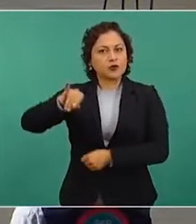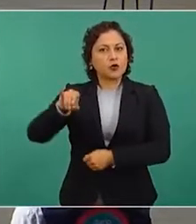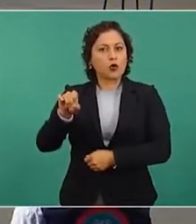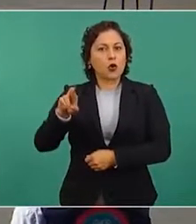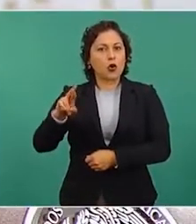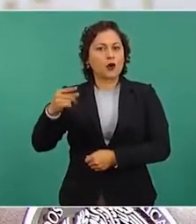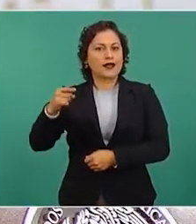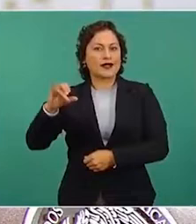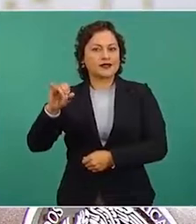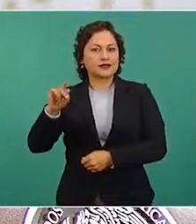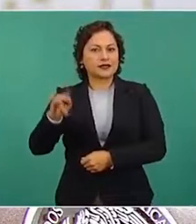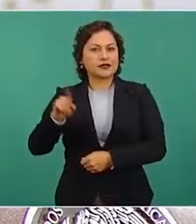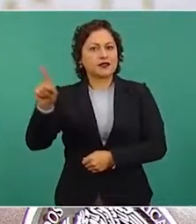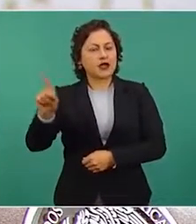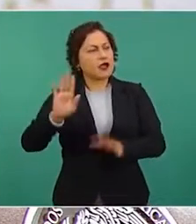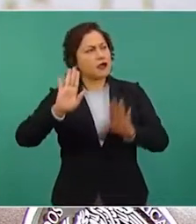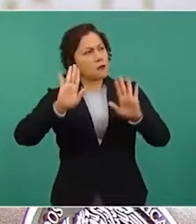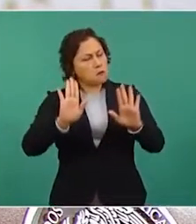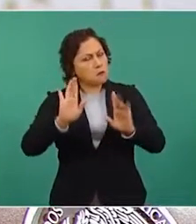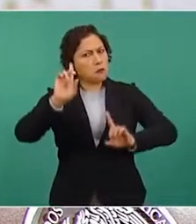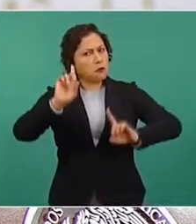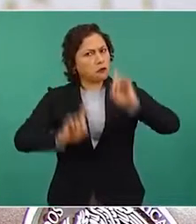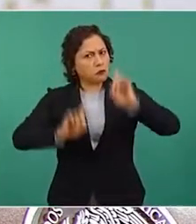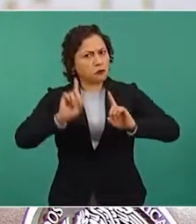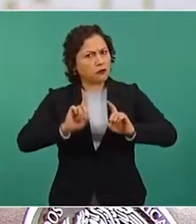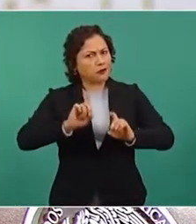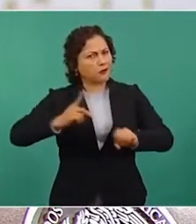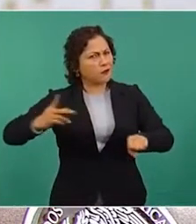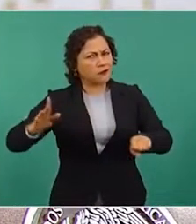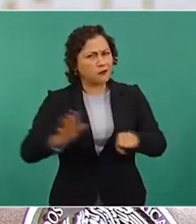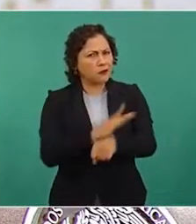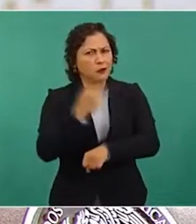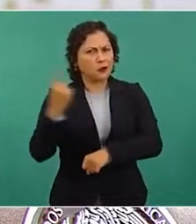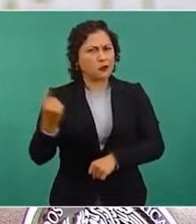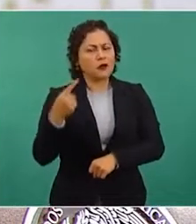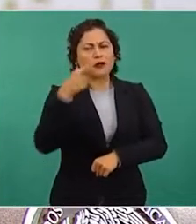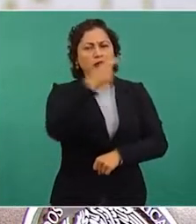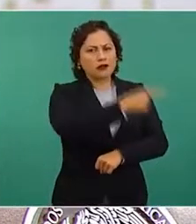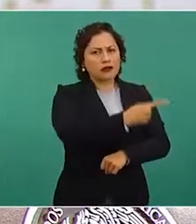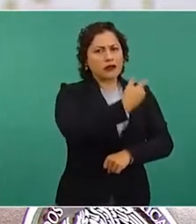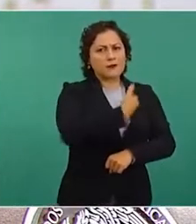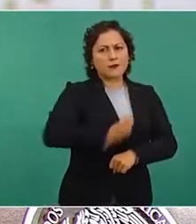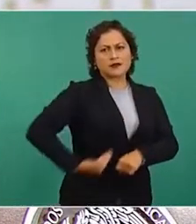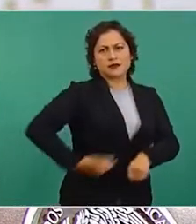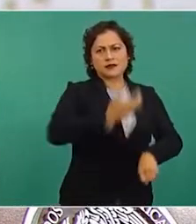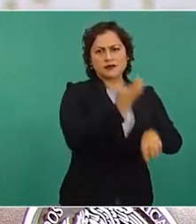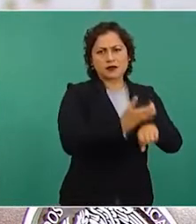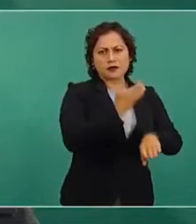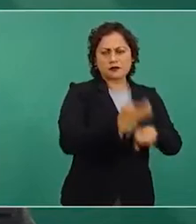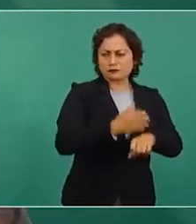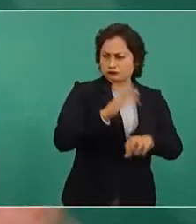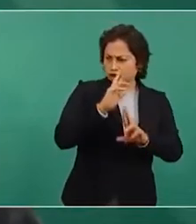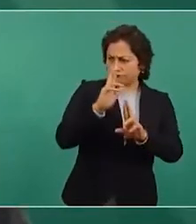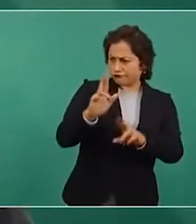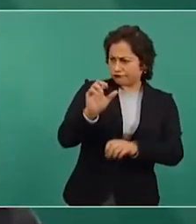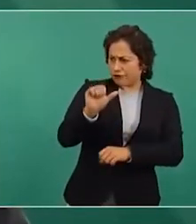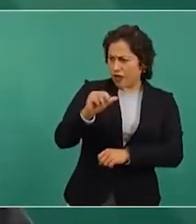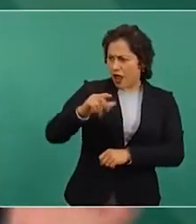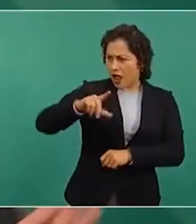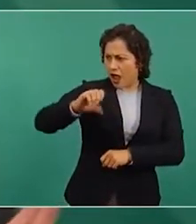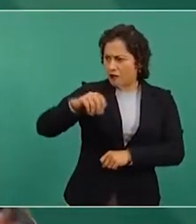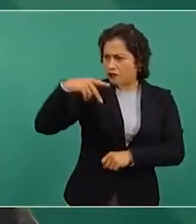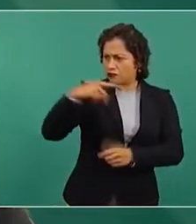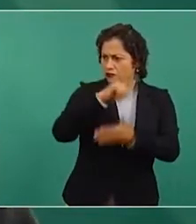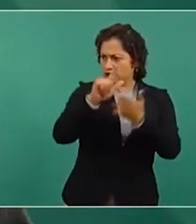por avalar la política populista de López Obrador y no criticarlo por la reforma eléctrica, utilizan